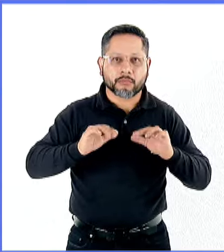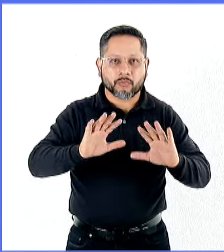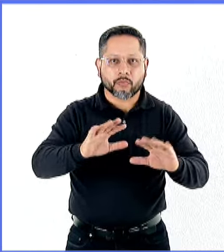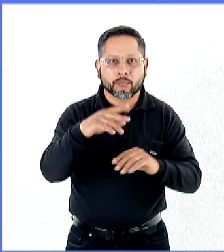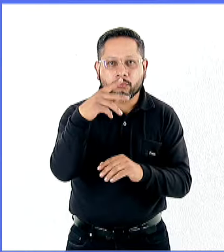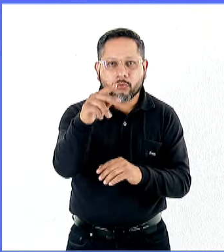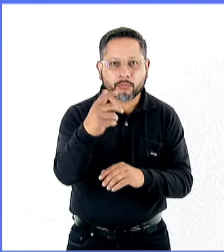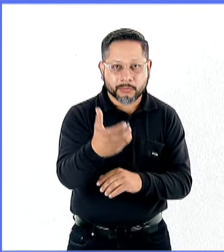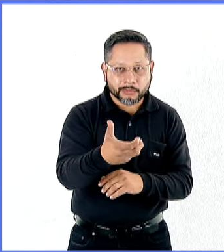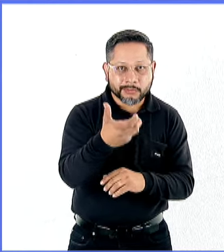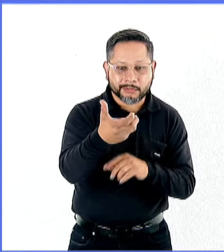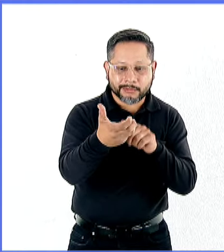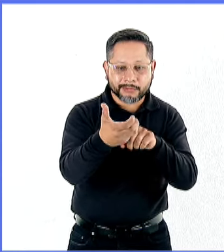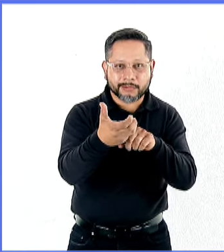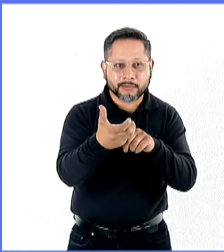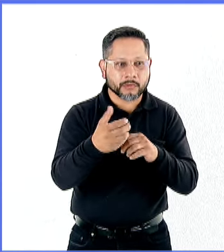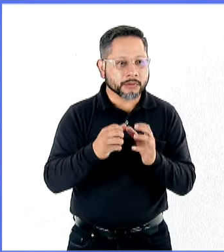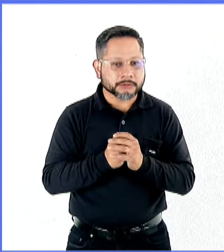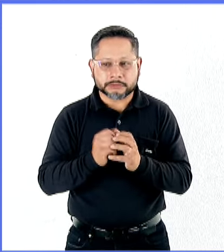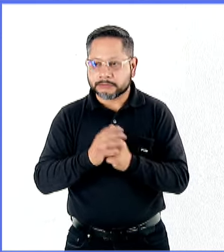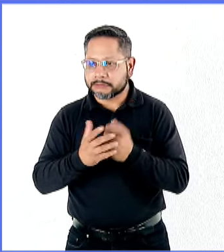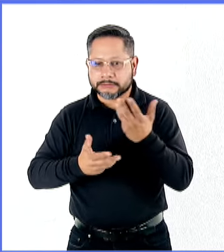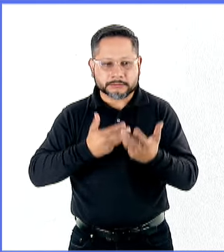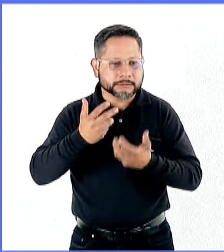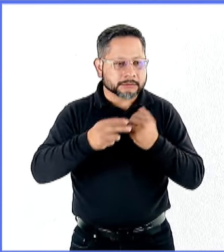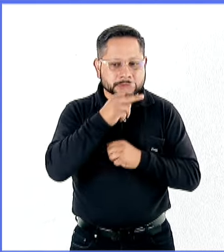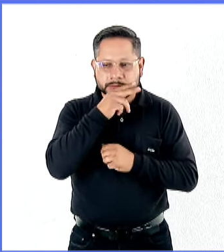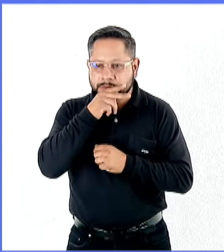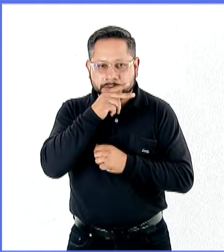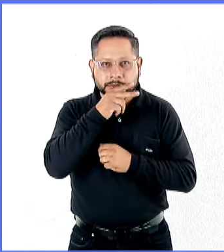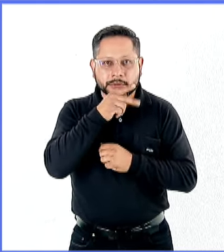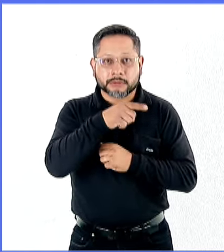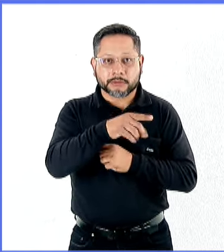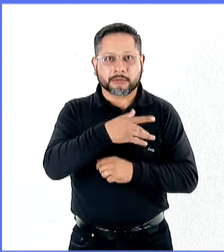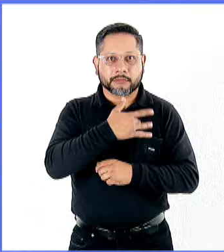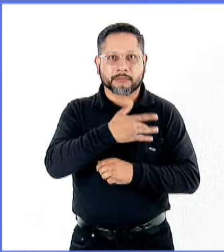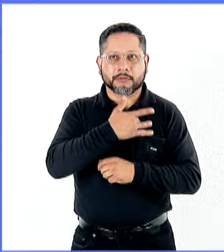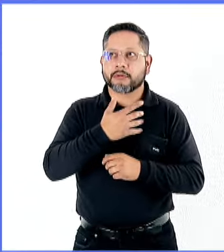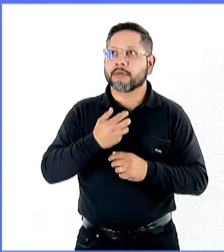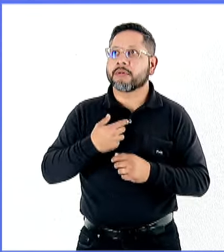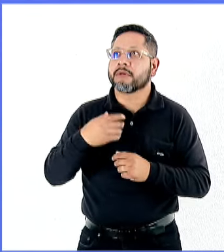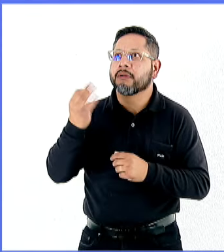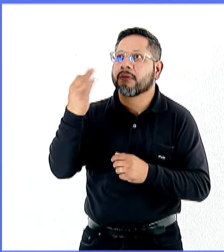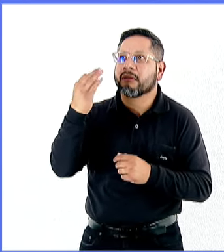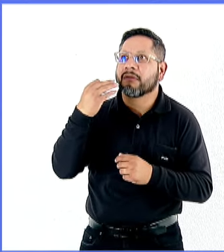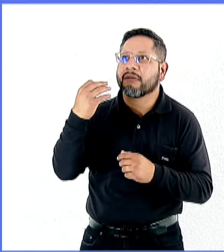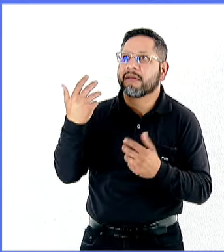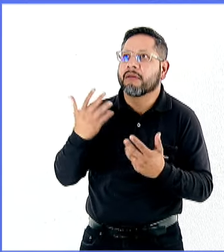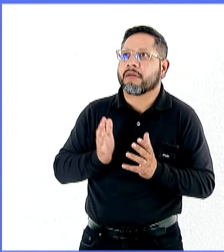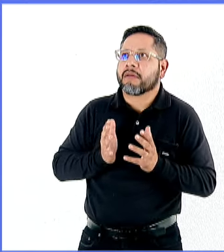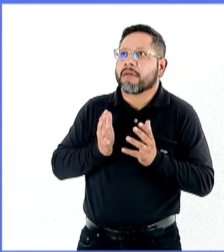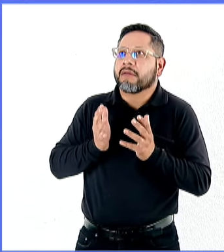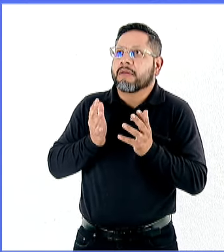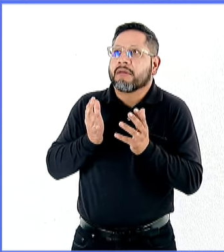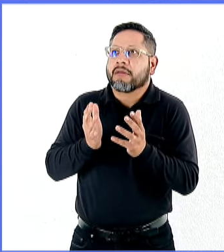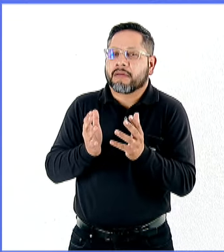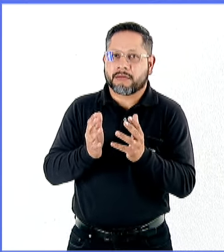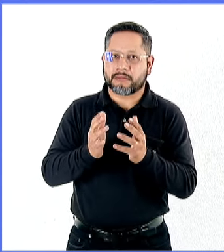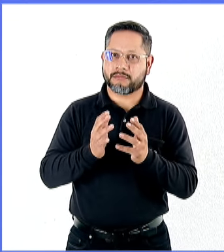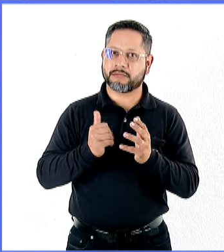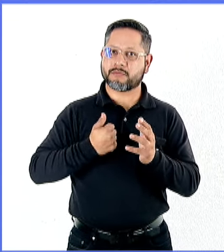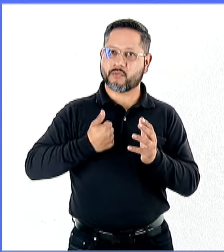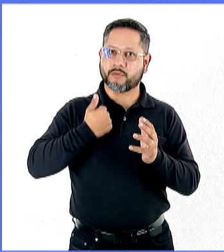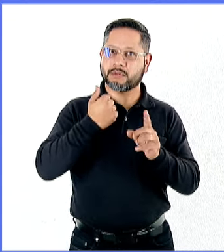celular o registran episodios de ansiedad o insomnio. Podrían estar presentando signos de este ciberacoso infantil. Como